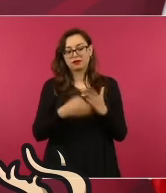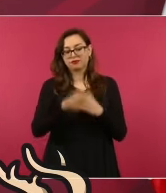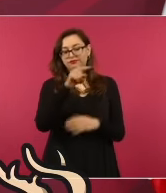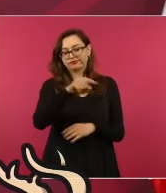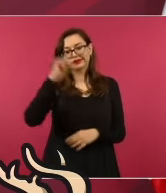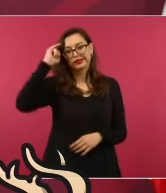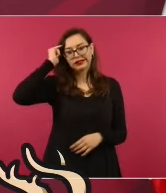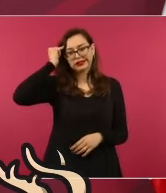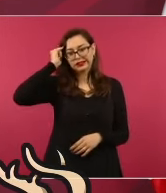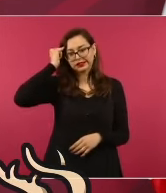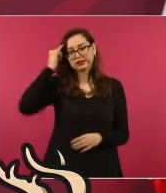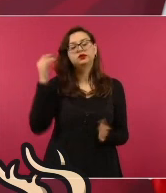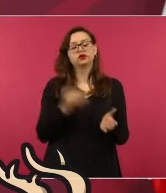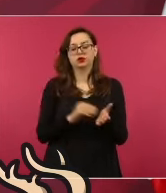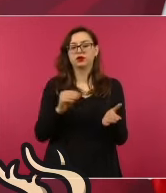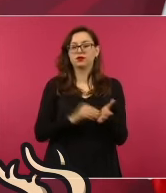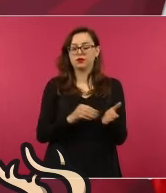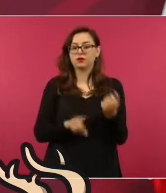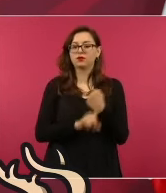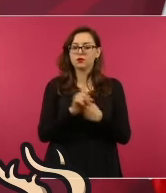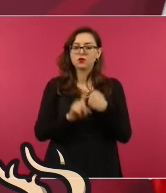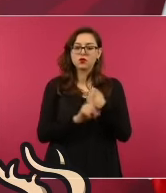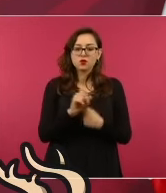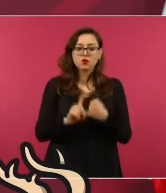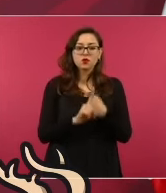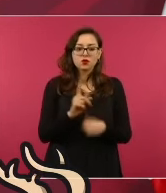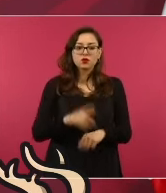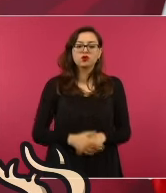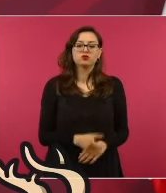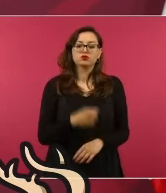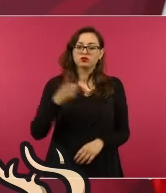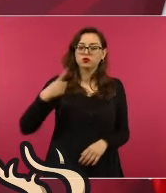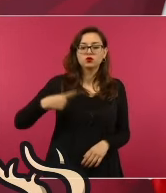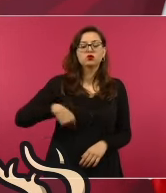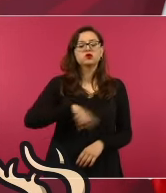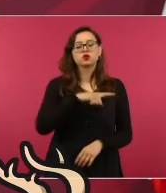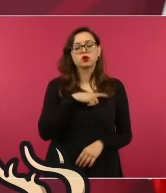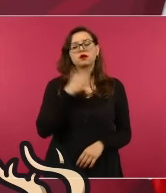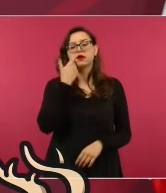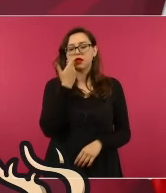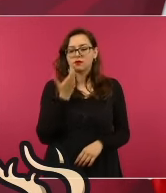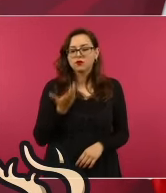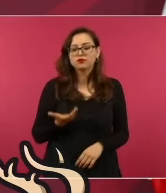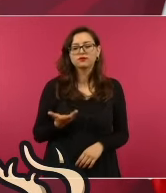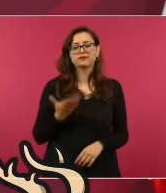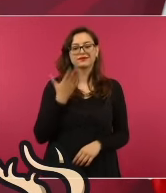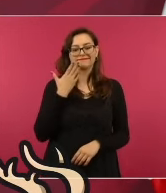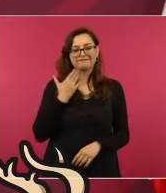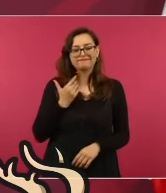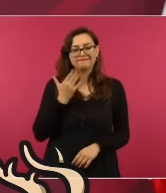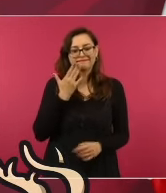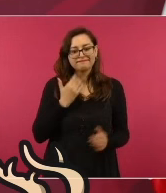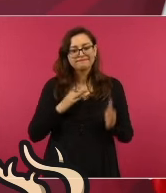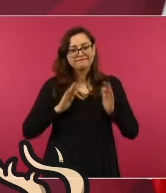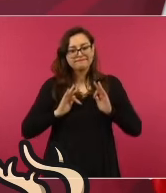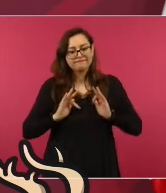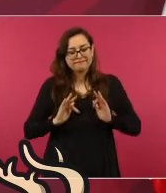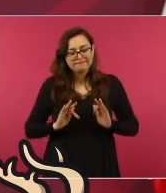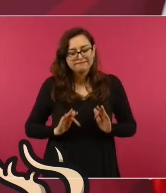porque hemos actuado con mucha